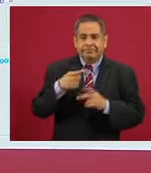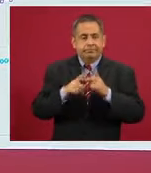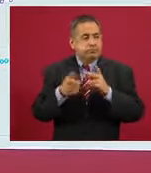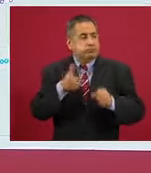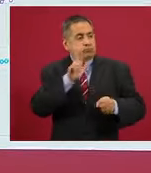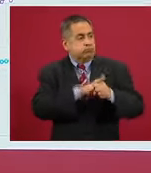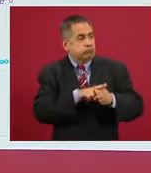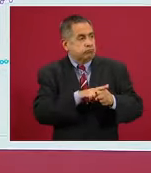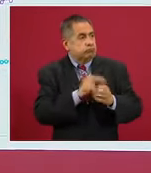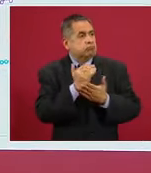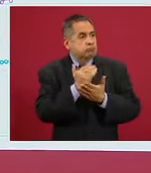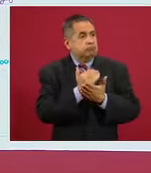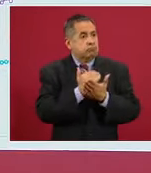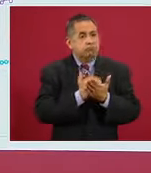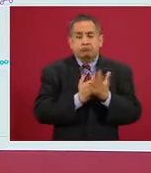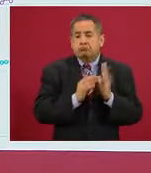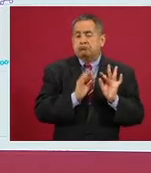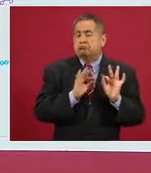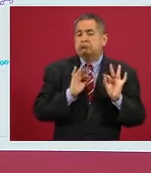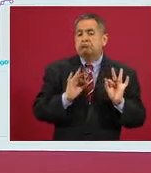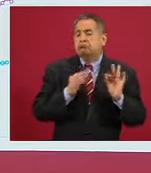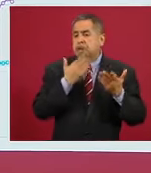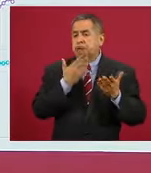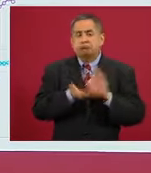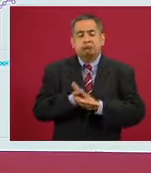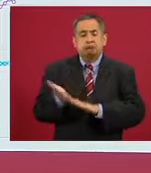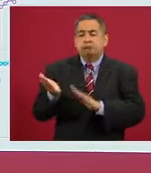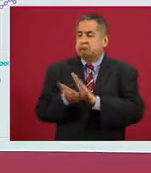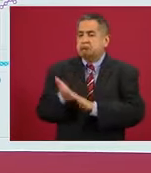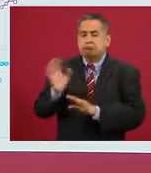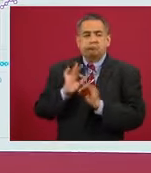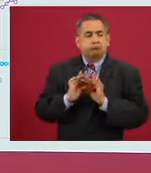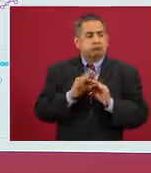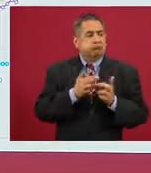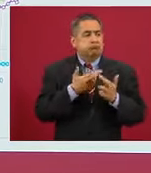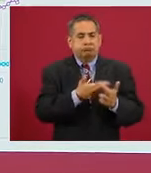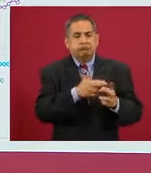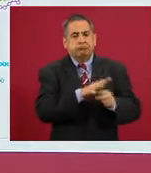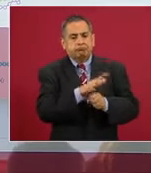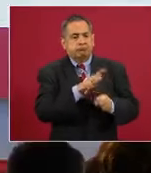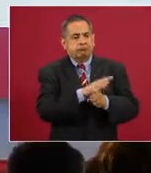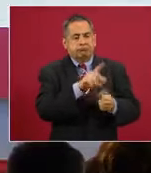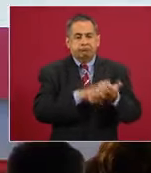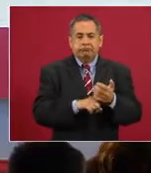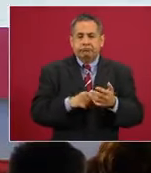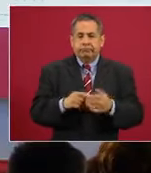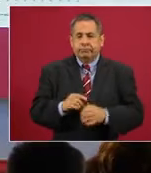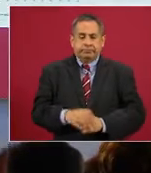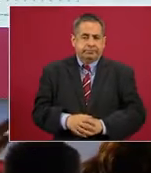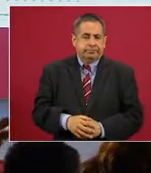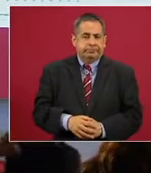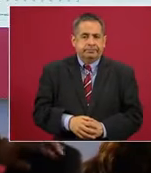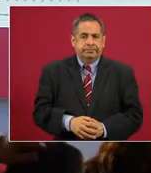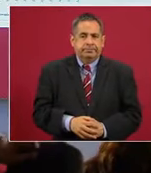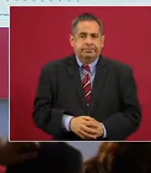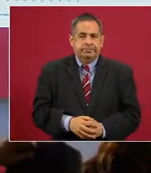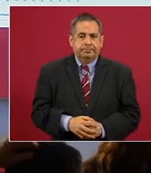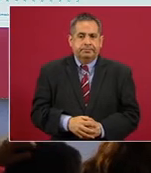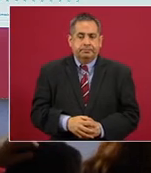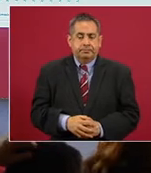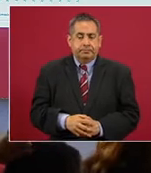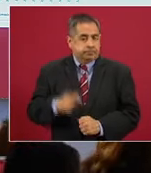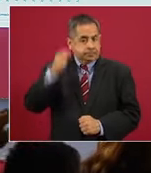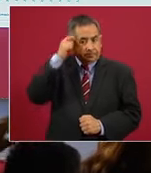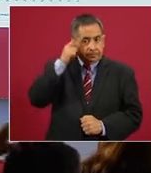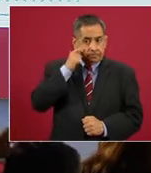de los hospitales en la medida en que hay menos personas que necesitan ser hospitalizadas por COVID. La siguiente. En